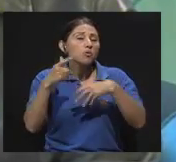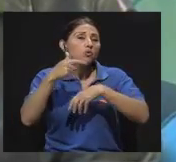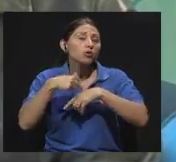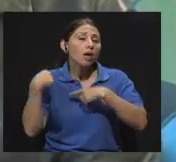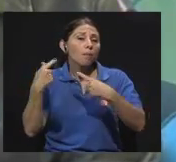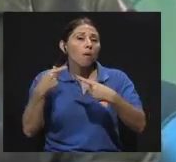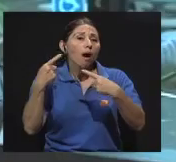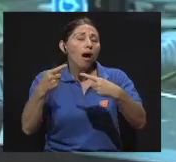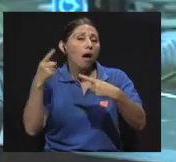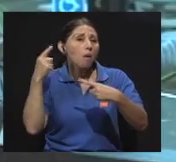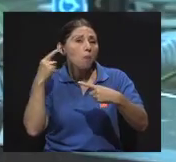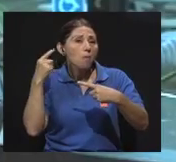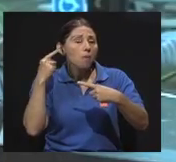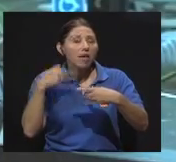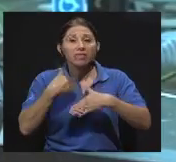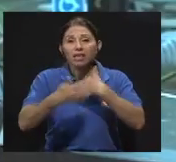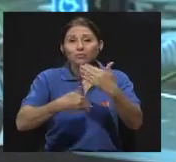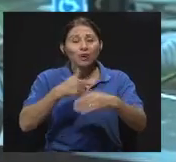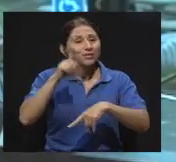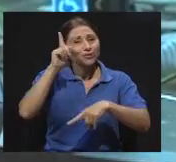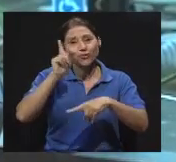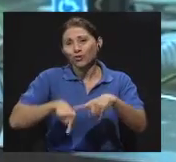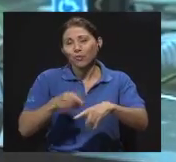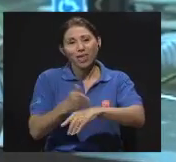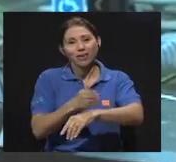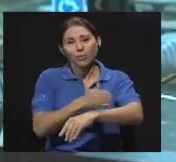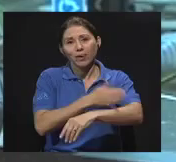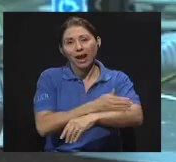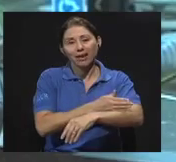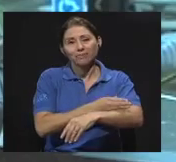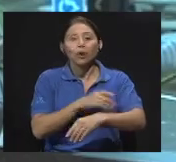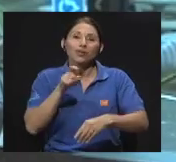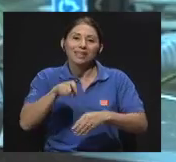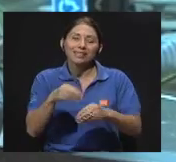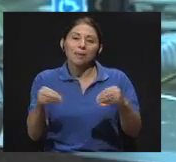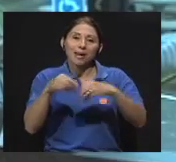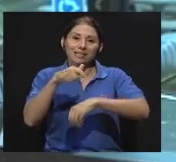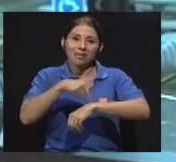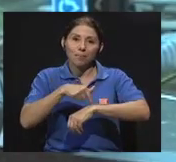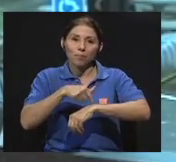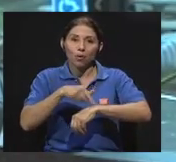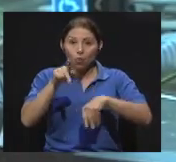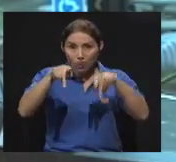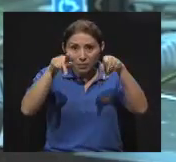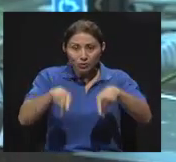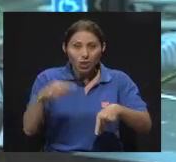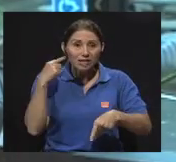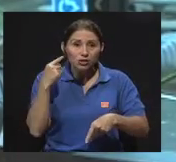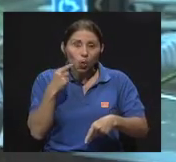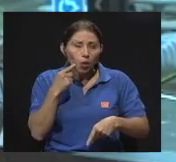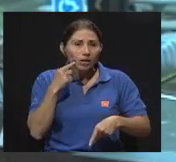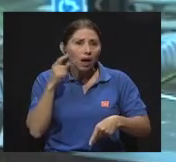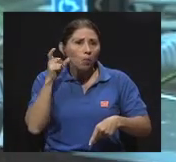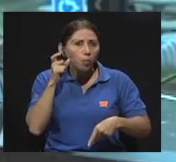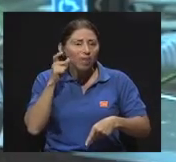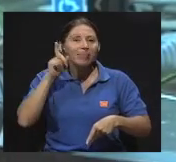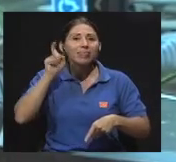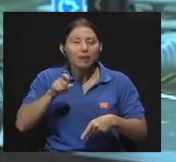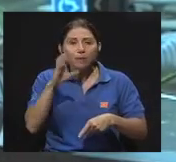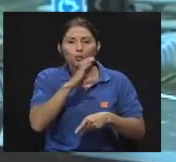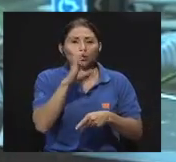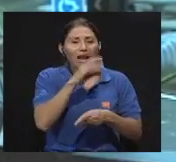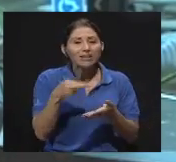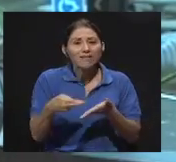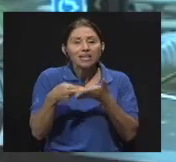padecimiento auditivo, no tenemos manera de recuperarlas, o nos va a tomar más tiempo. Por eso una persona sorda tiene que buscar una rehabilitación pronta,